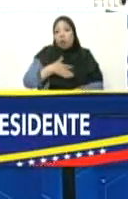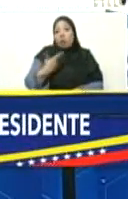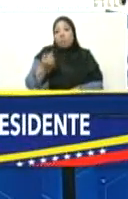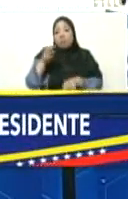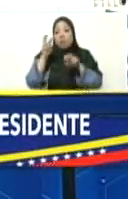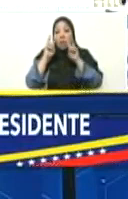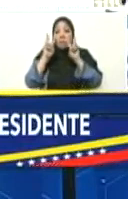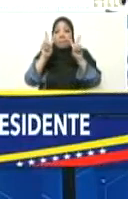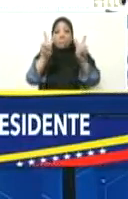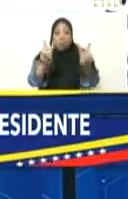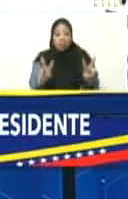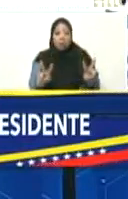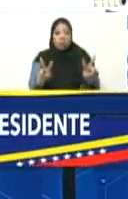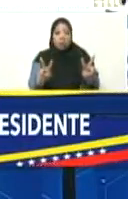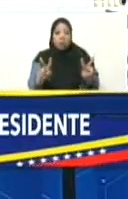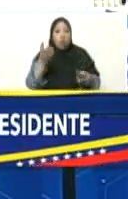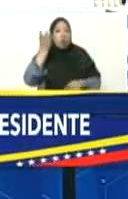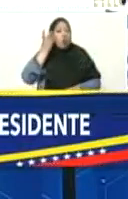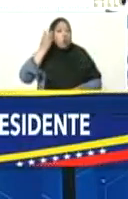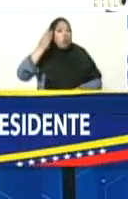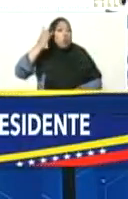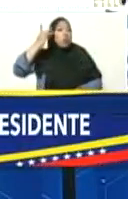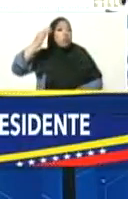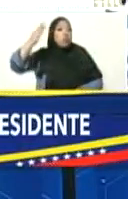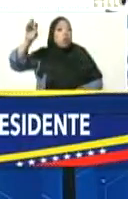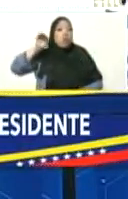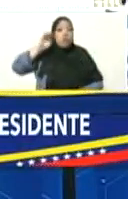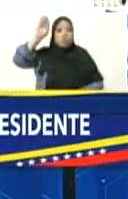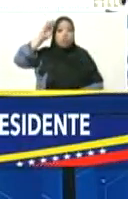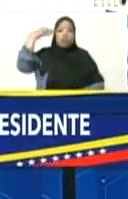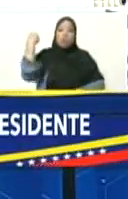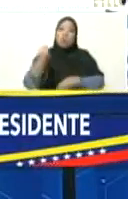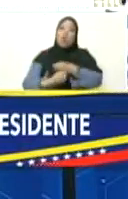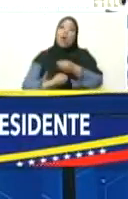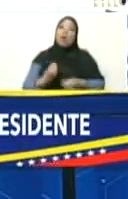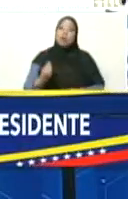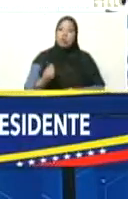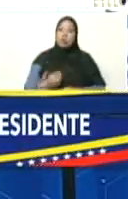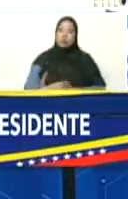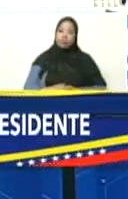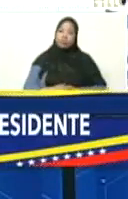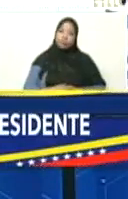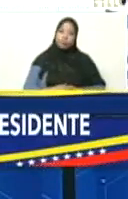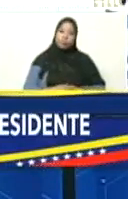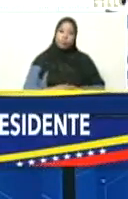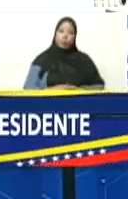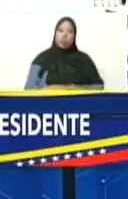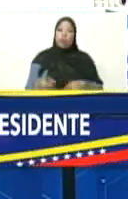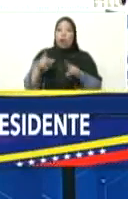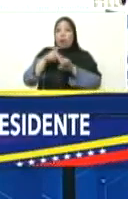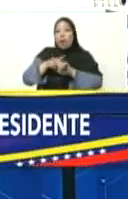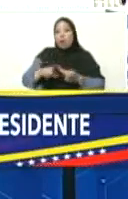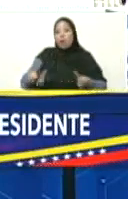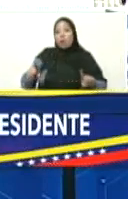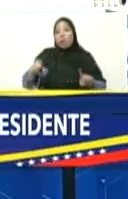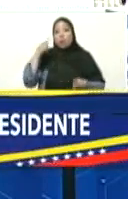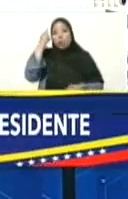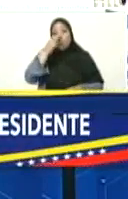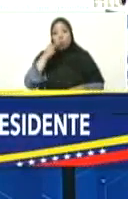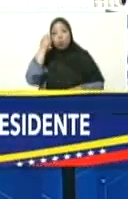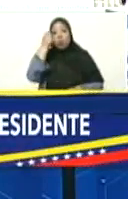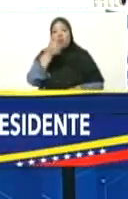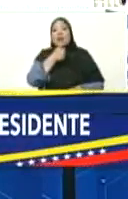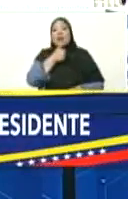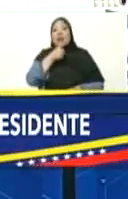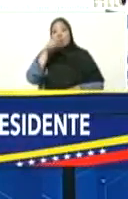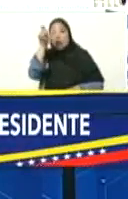los sueños del futuro realizado. Pero en los ojos de quien